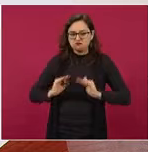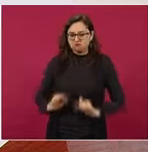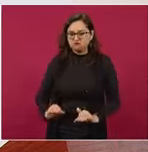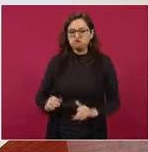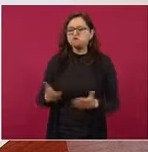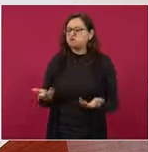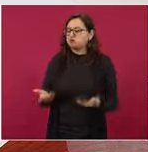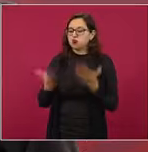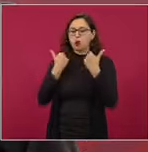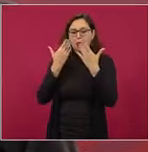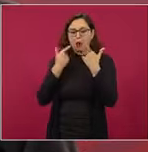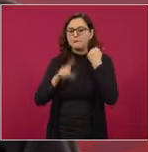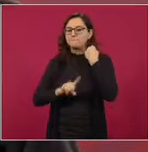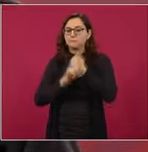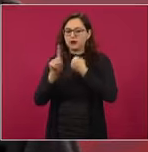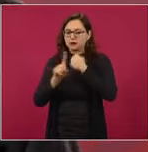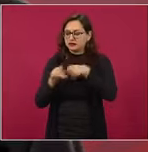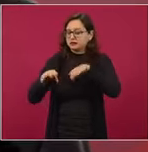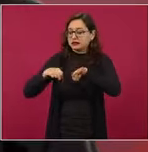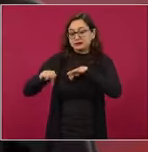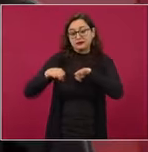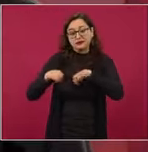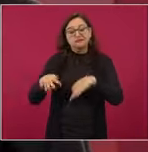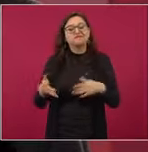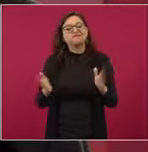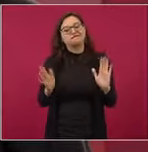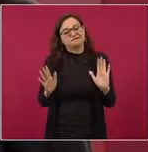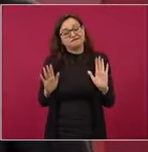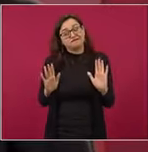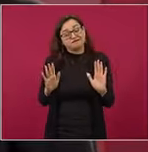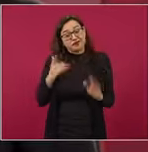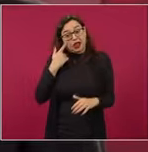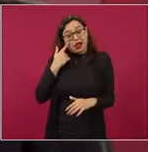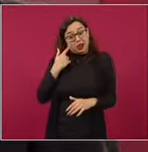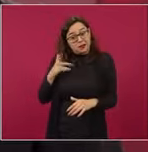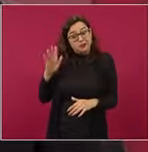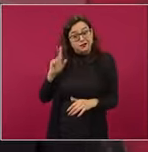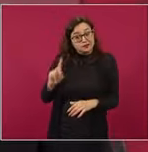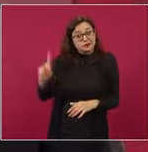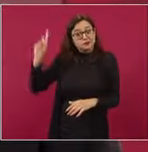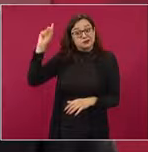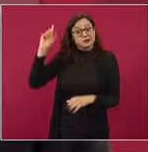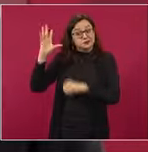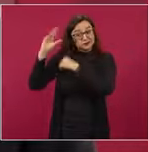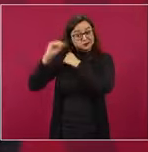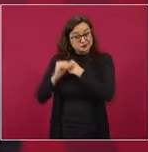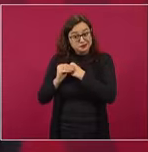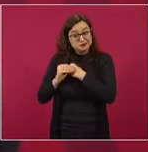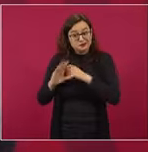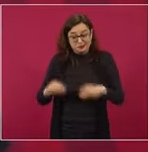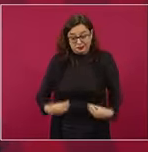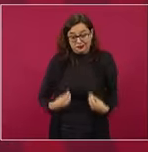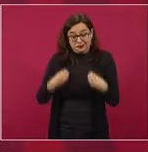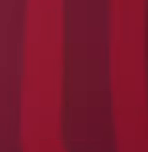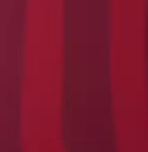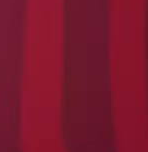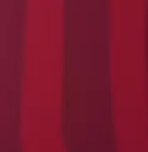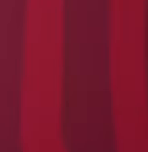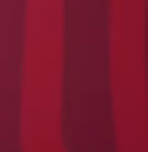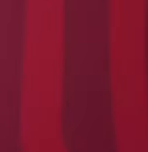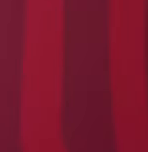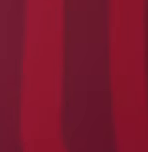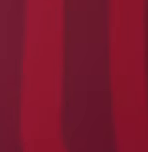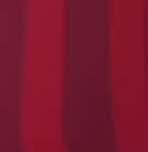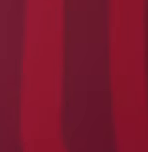problema, claro, falta lo que diga el Creador y la naturaleza y la ciencia y la